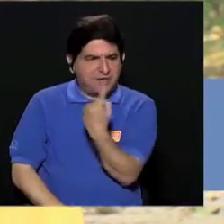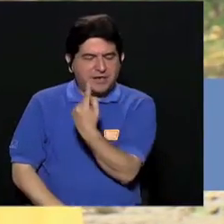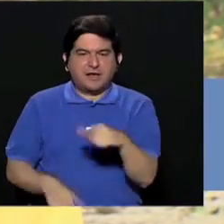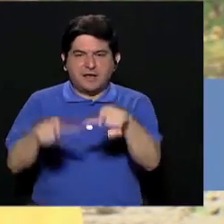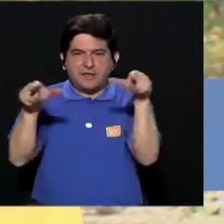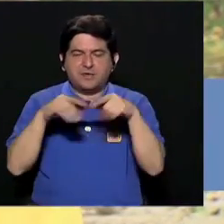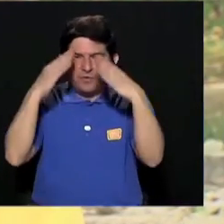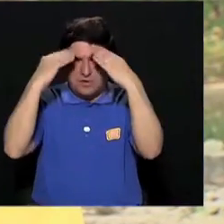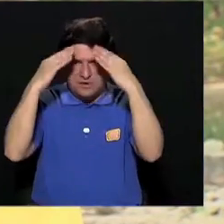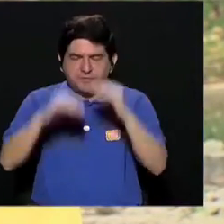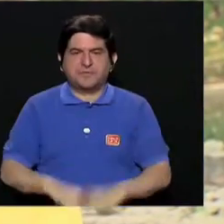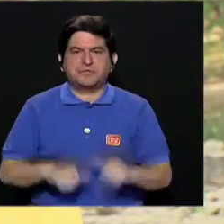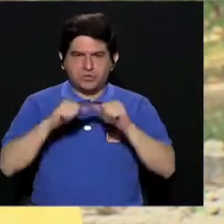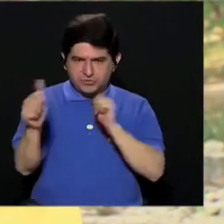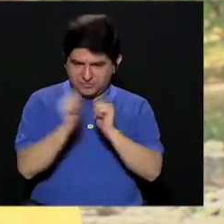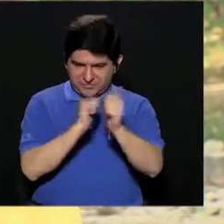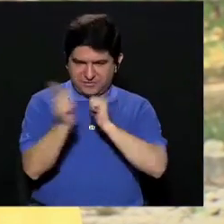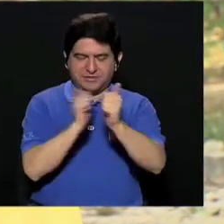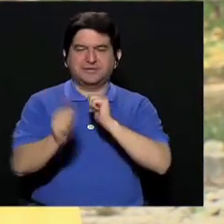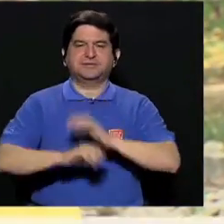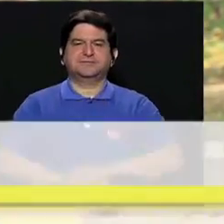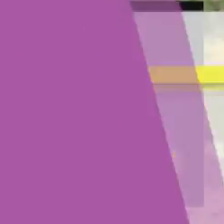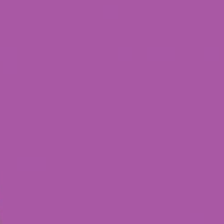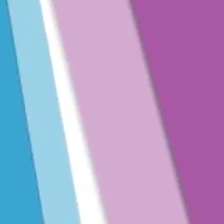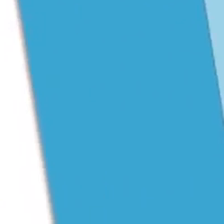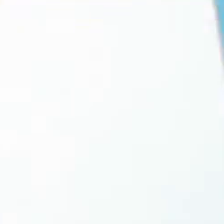circuitos para su salud. Siga siendo deporte.